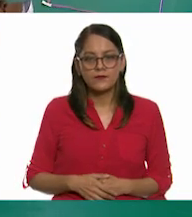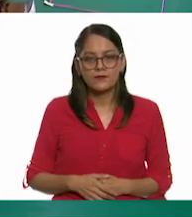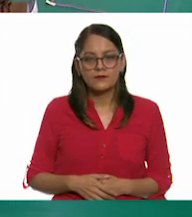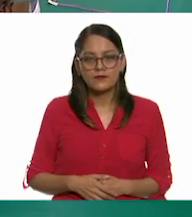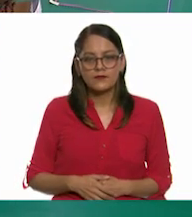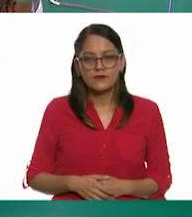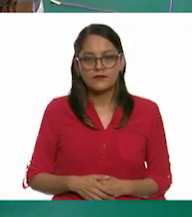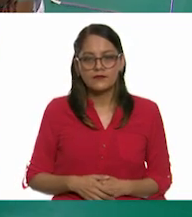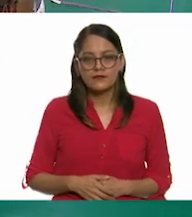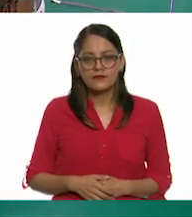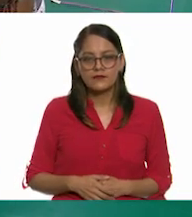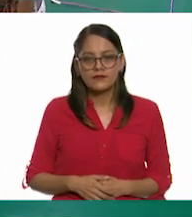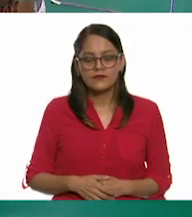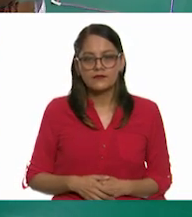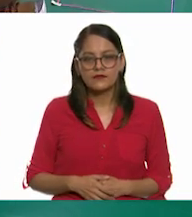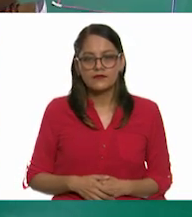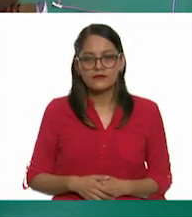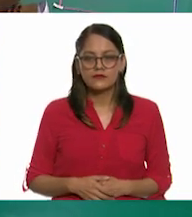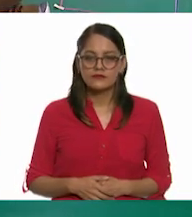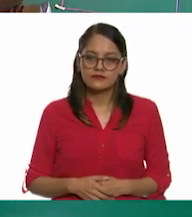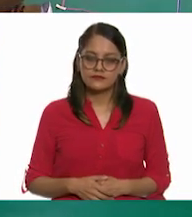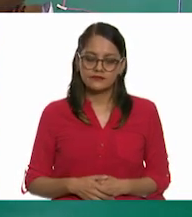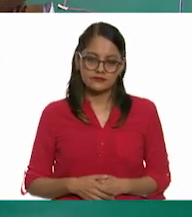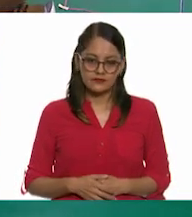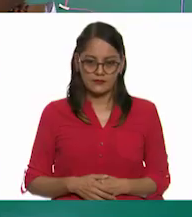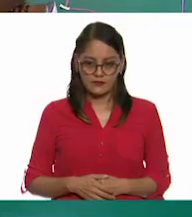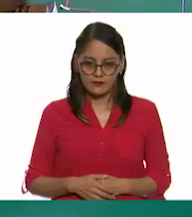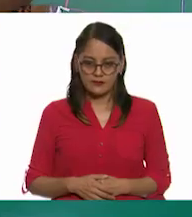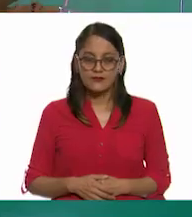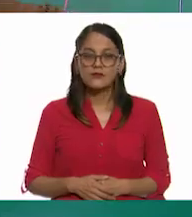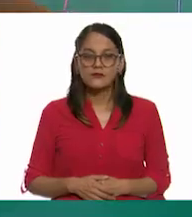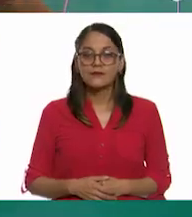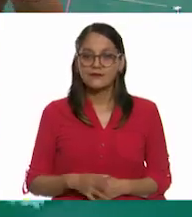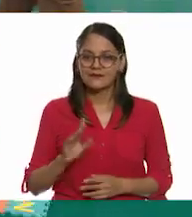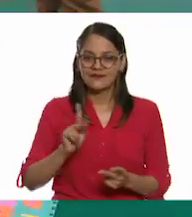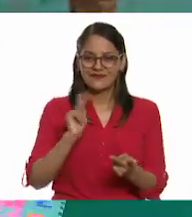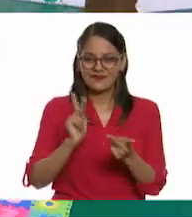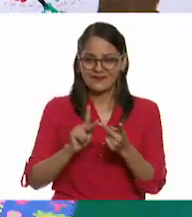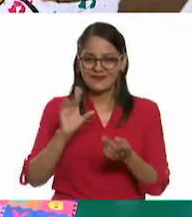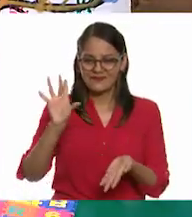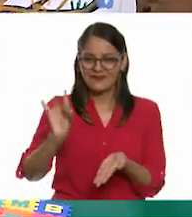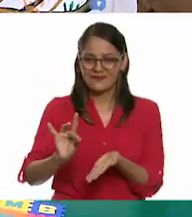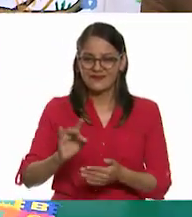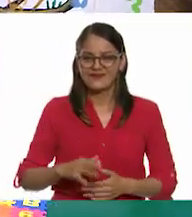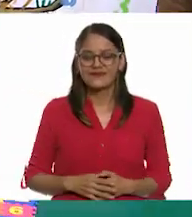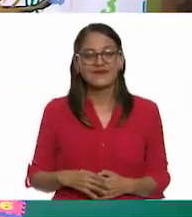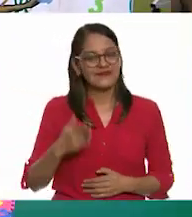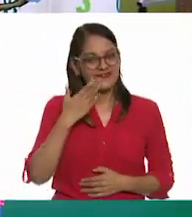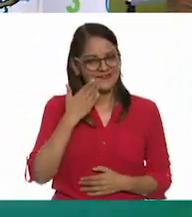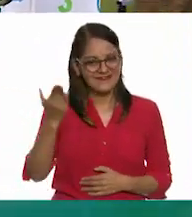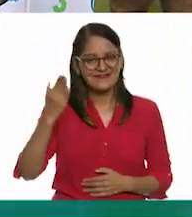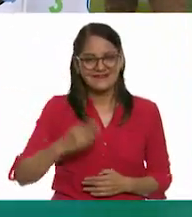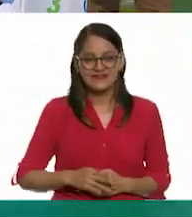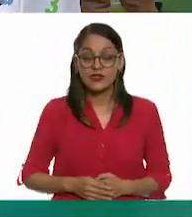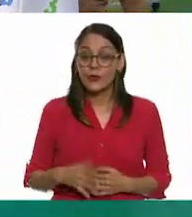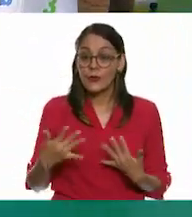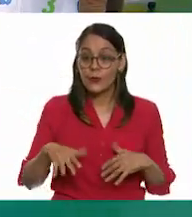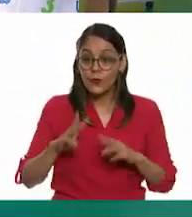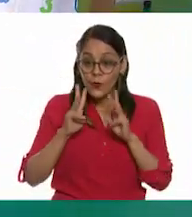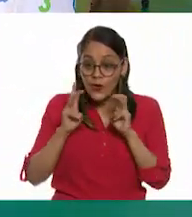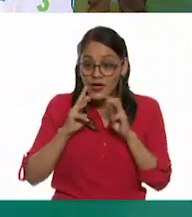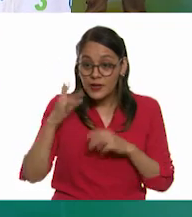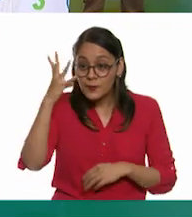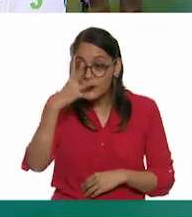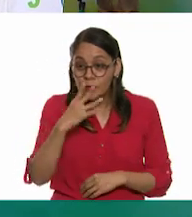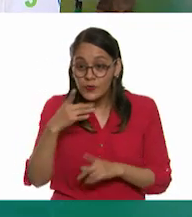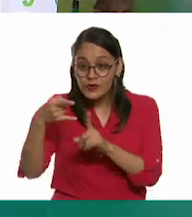Aquí. Y pegamos. Perfecto. Muy bien, Oscar. ¡Guau! ¡Qué bonitos cuadrados